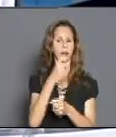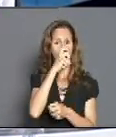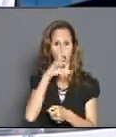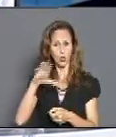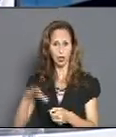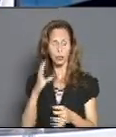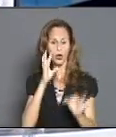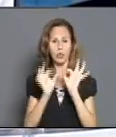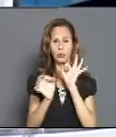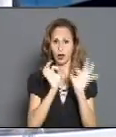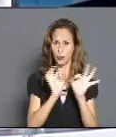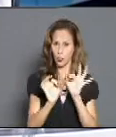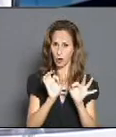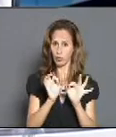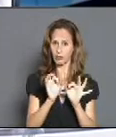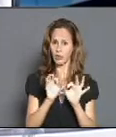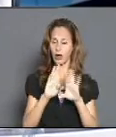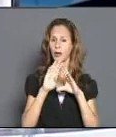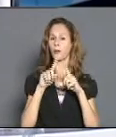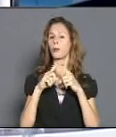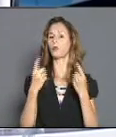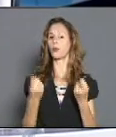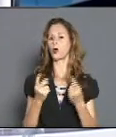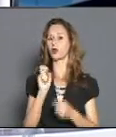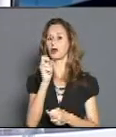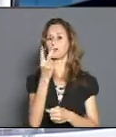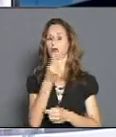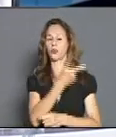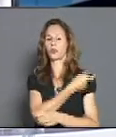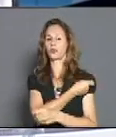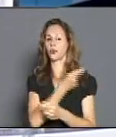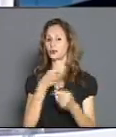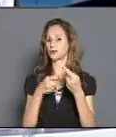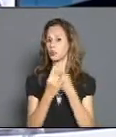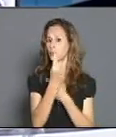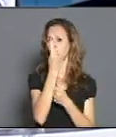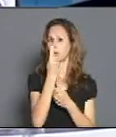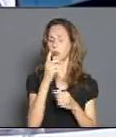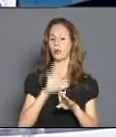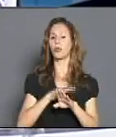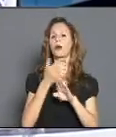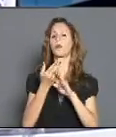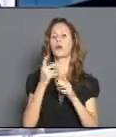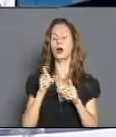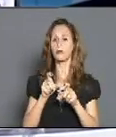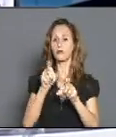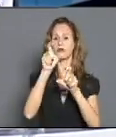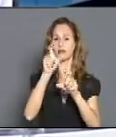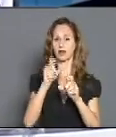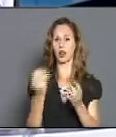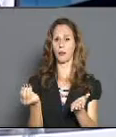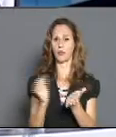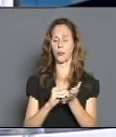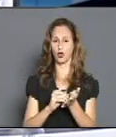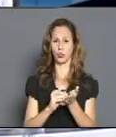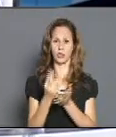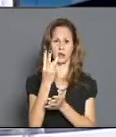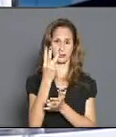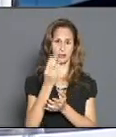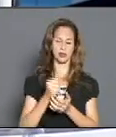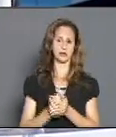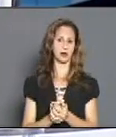hay que cuidarlos. Esos niños van a estar con dos dosis hasta el momento cuando empiecen para completar. Acuérdense que después que se pone la tercera vacuna,